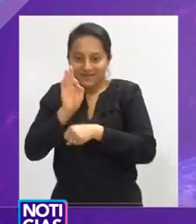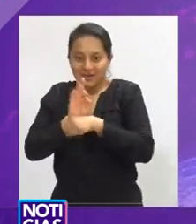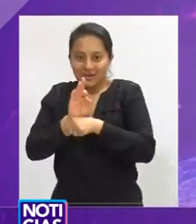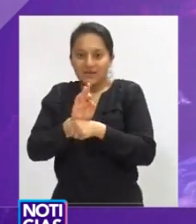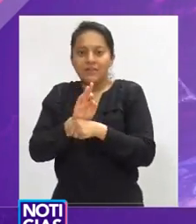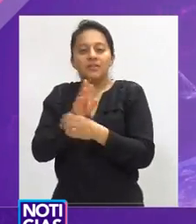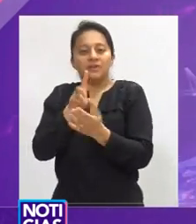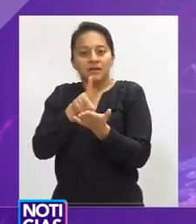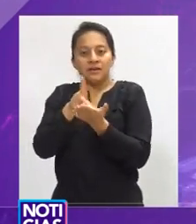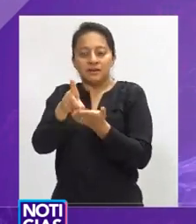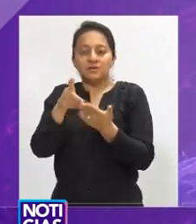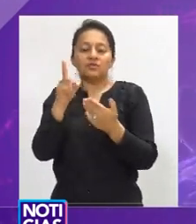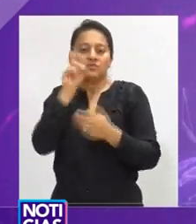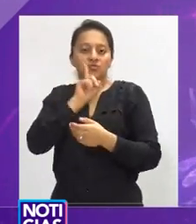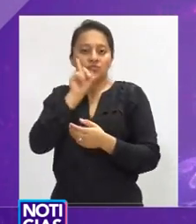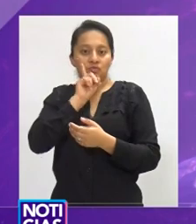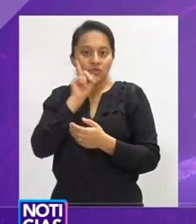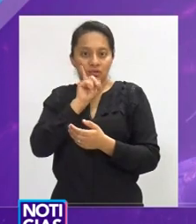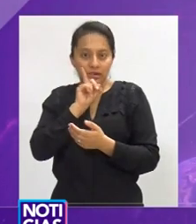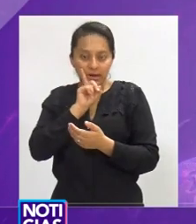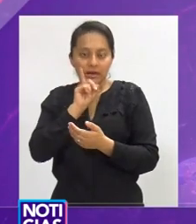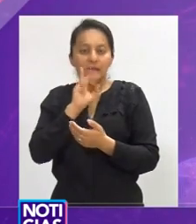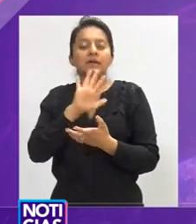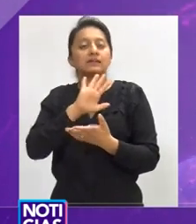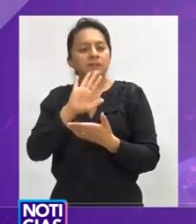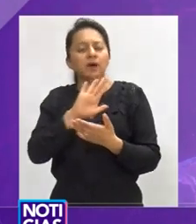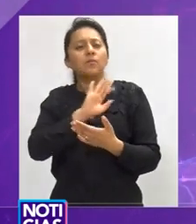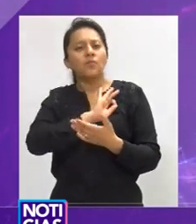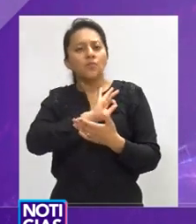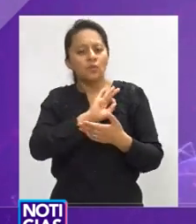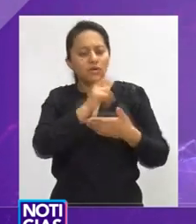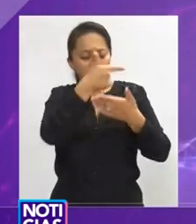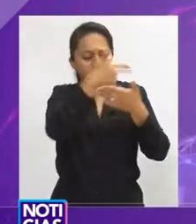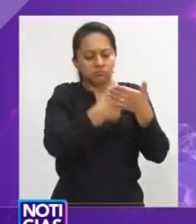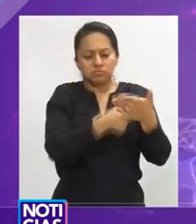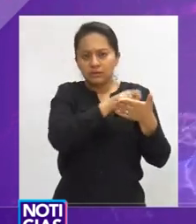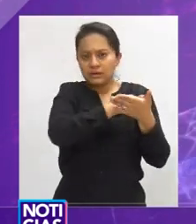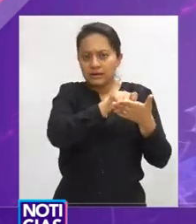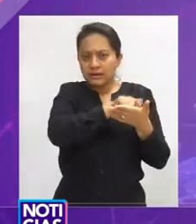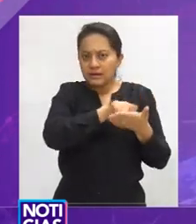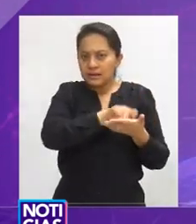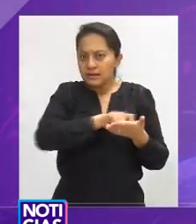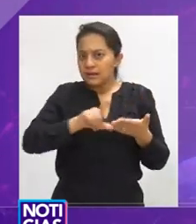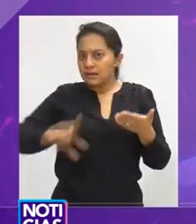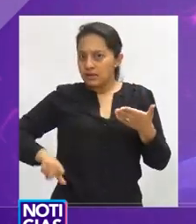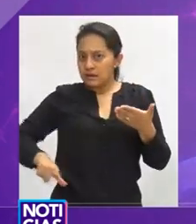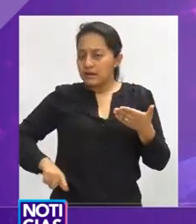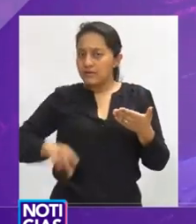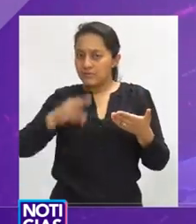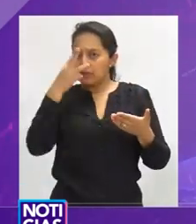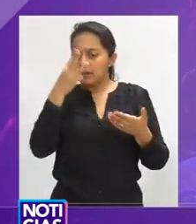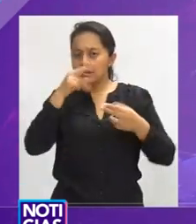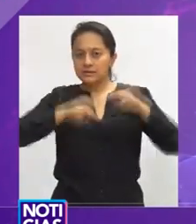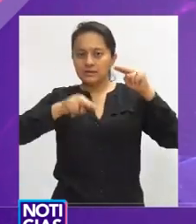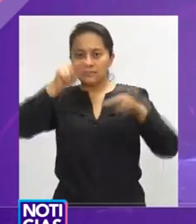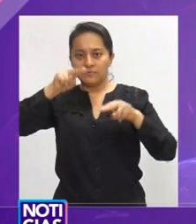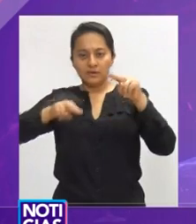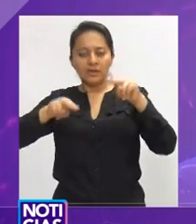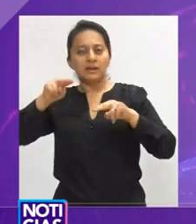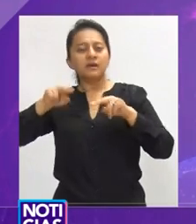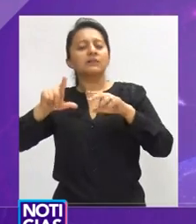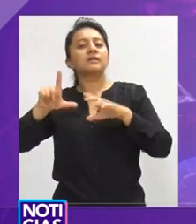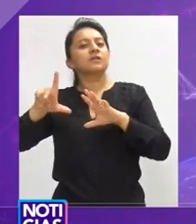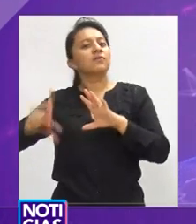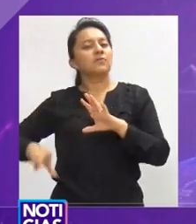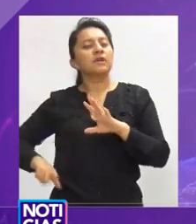poderes del Estado, colocar estas propuestas que desde el feminismo